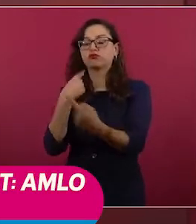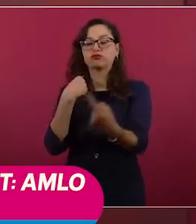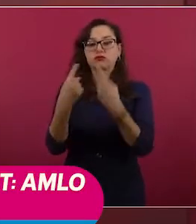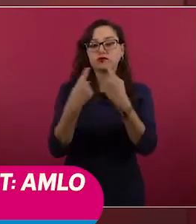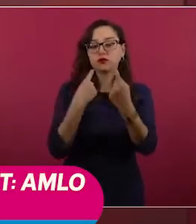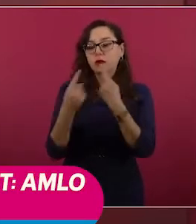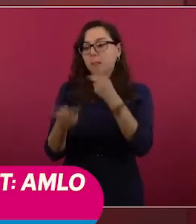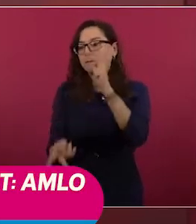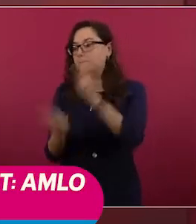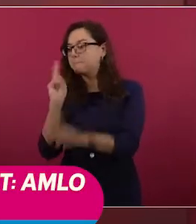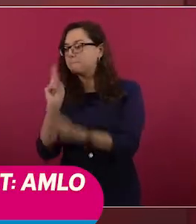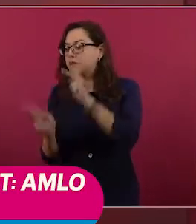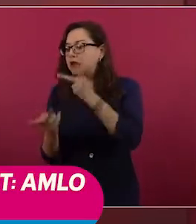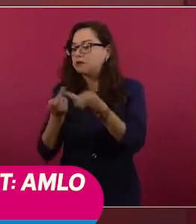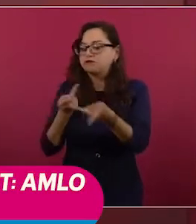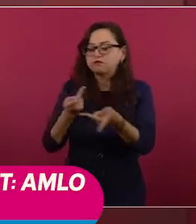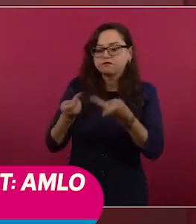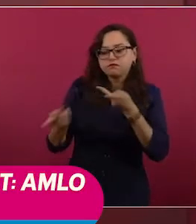llevó muchísimo